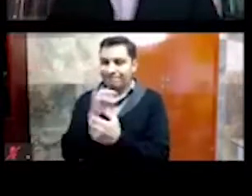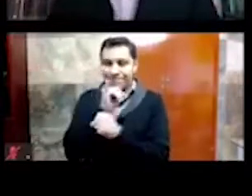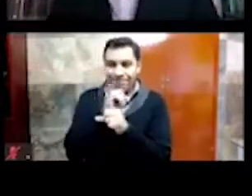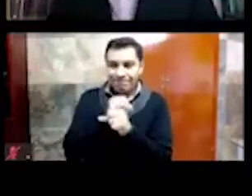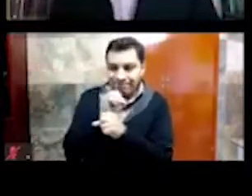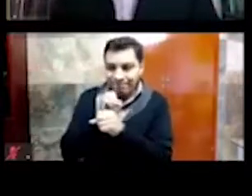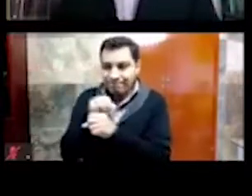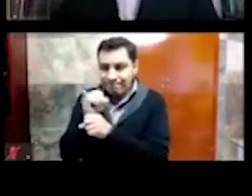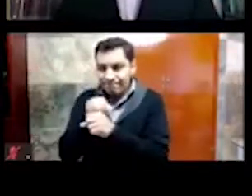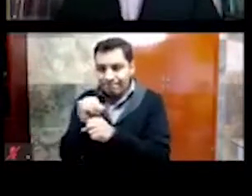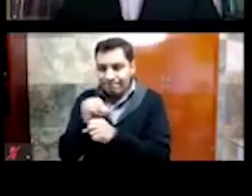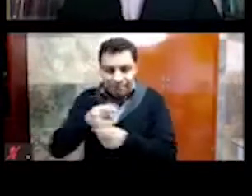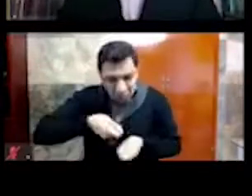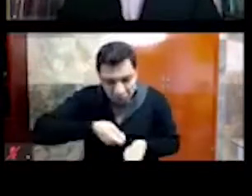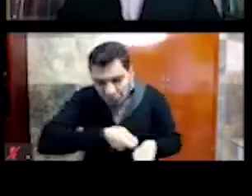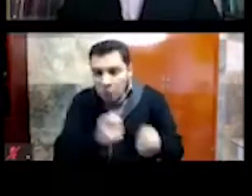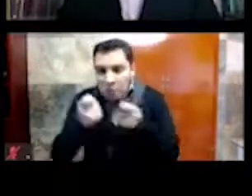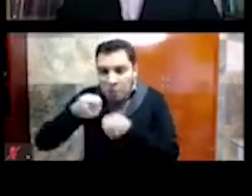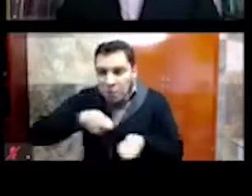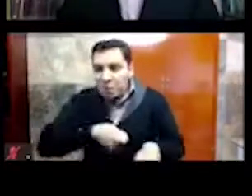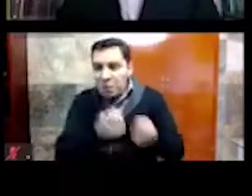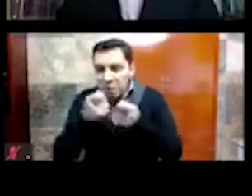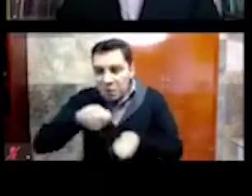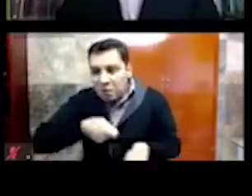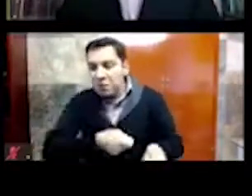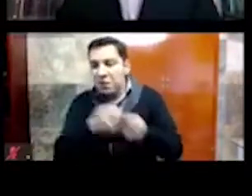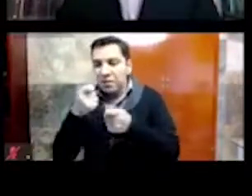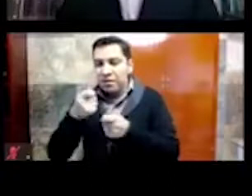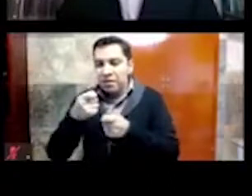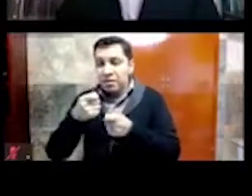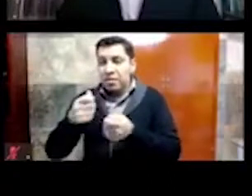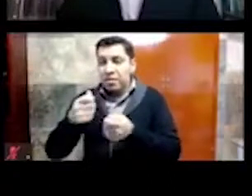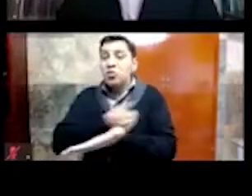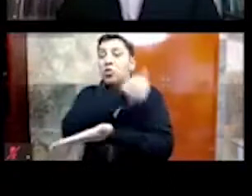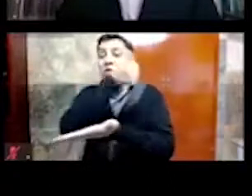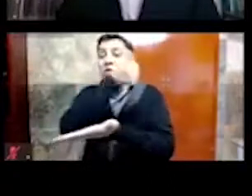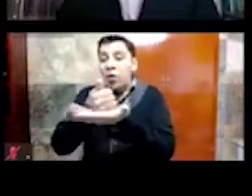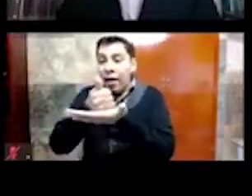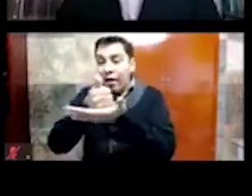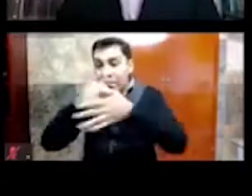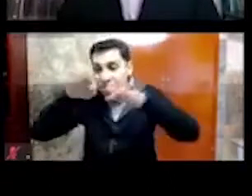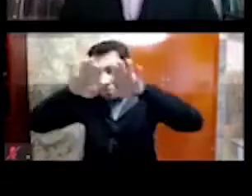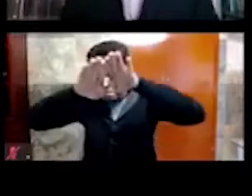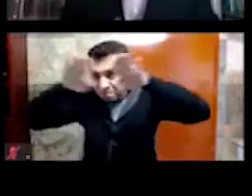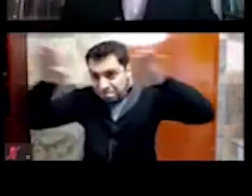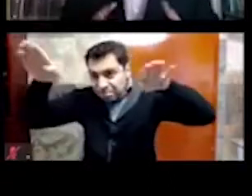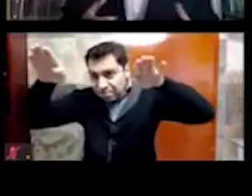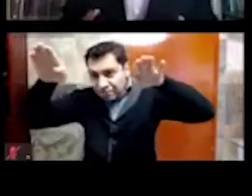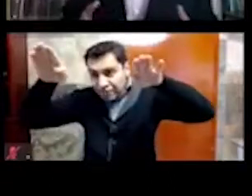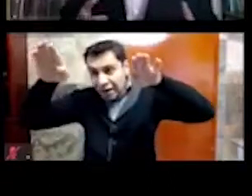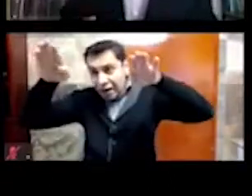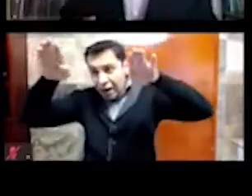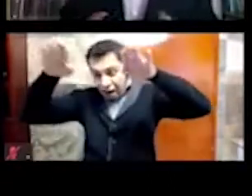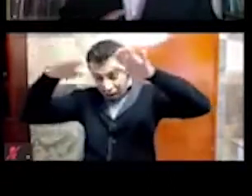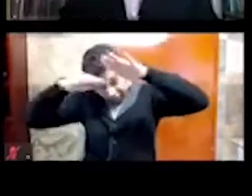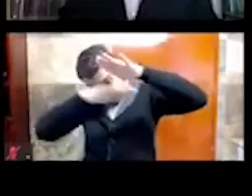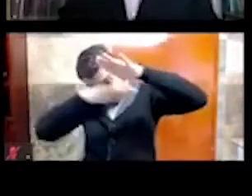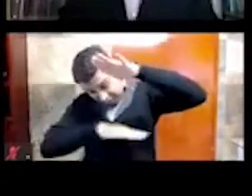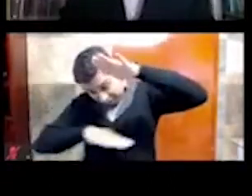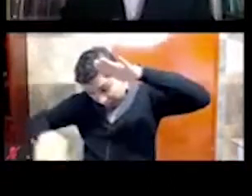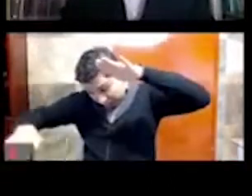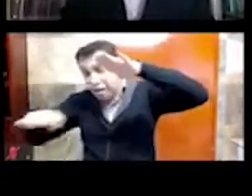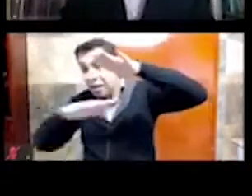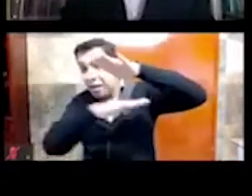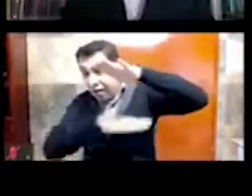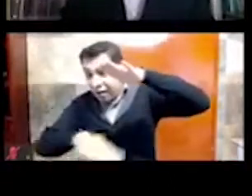sido la arqueología de la ciudad bajo la ciudad, porque tenemos una serie de ocupaciones de México,